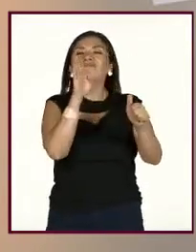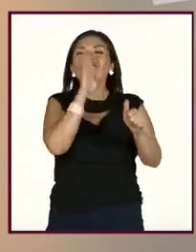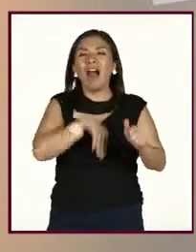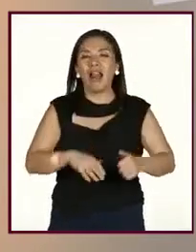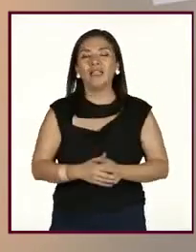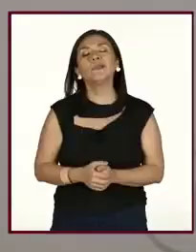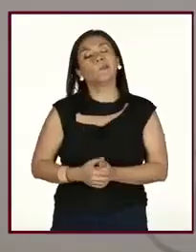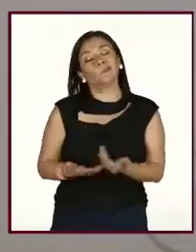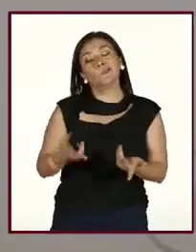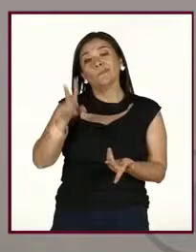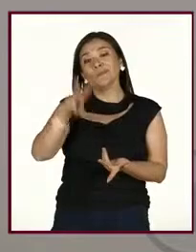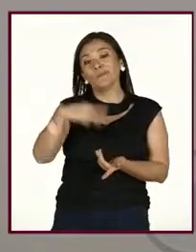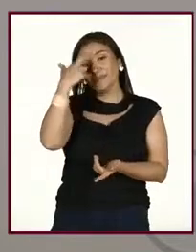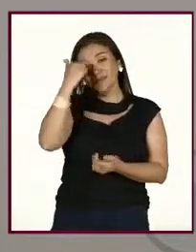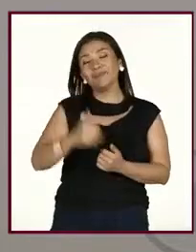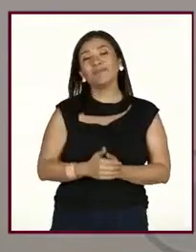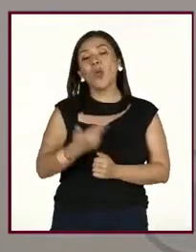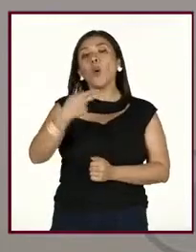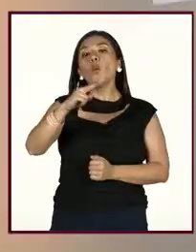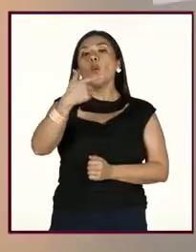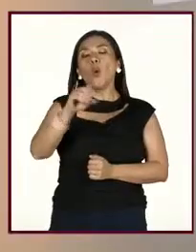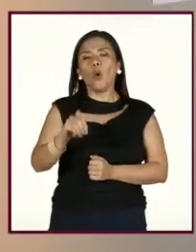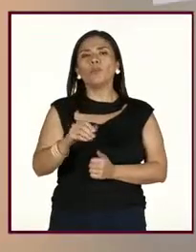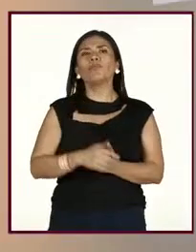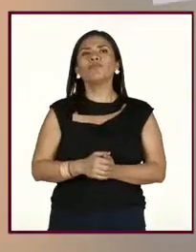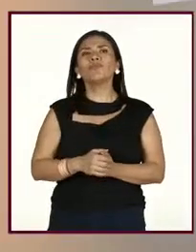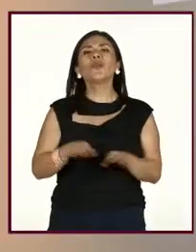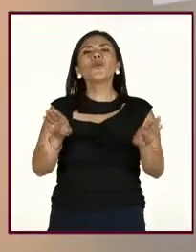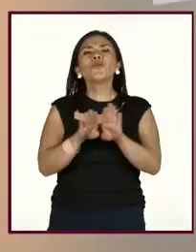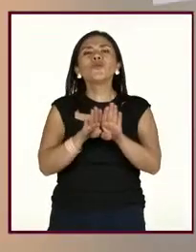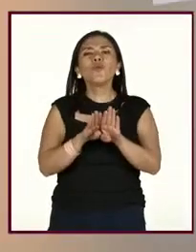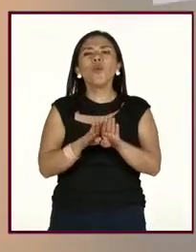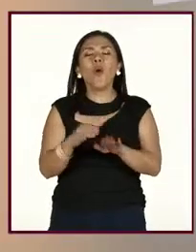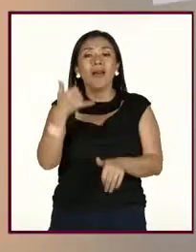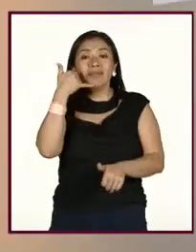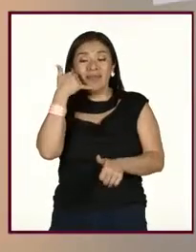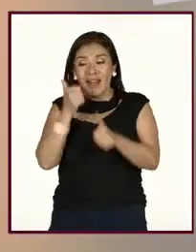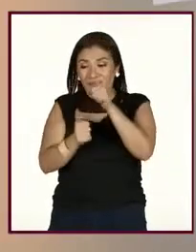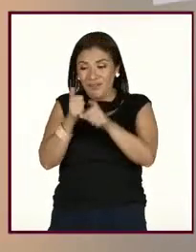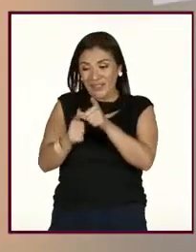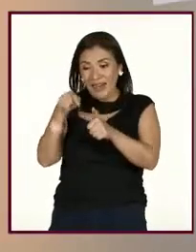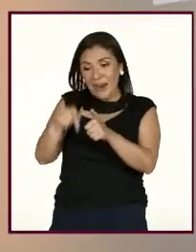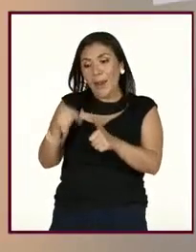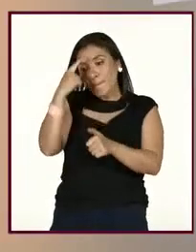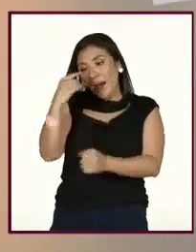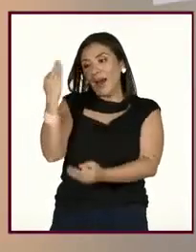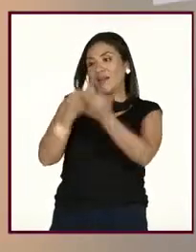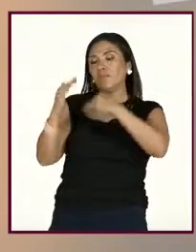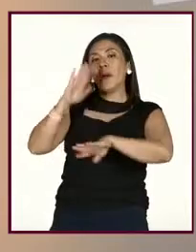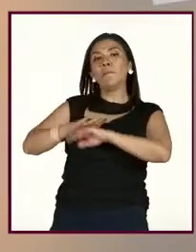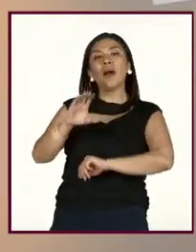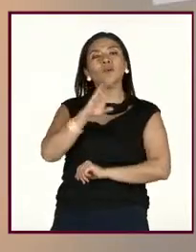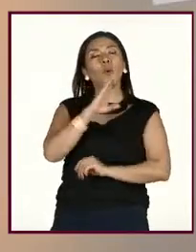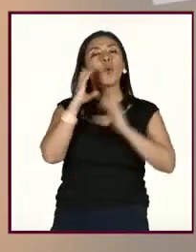duda. Totalmente. Hugo Figueroa, ¿cómo interactuar con los dispositivos digitales para fomentar el autocuidado?